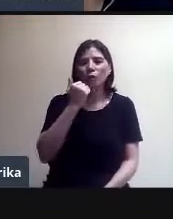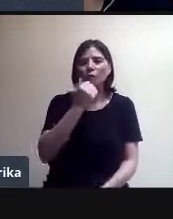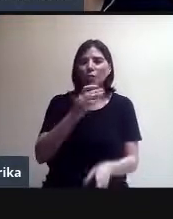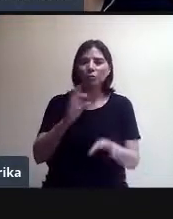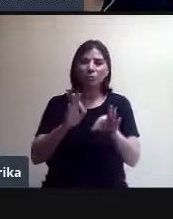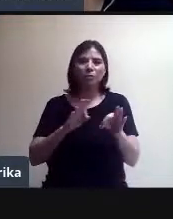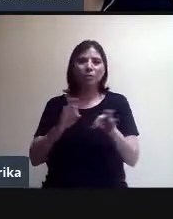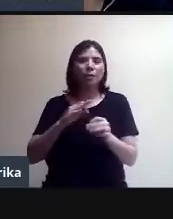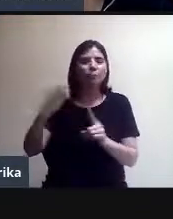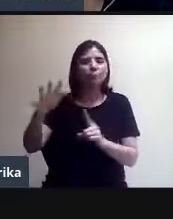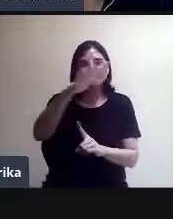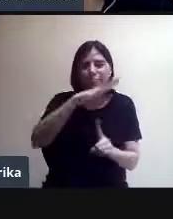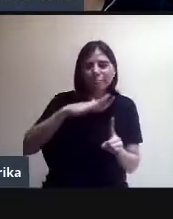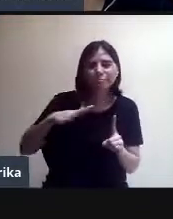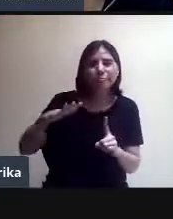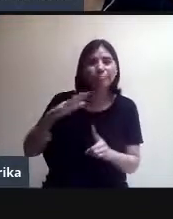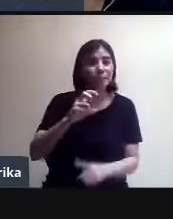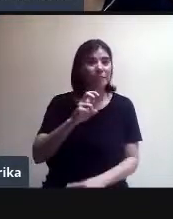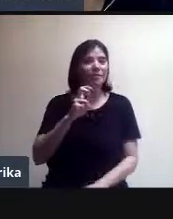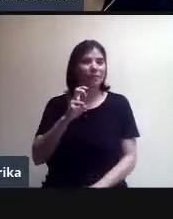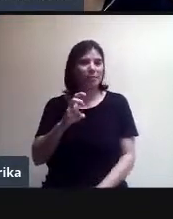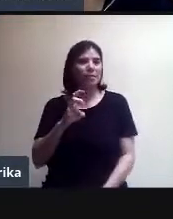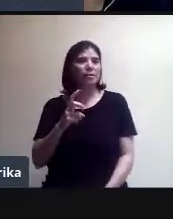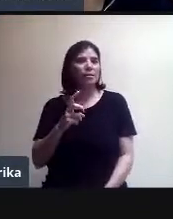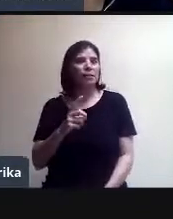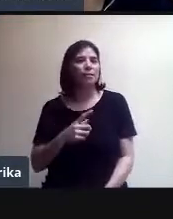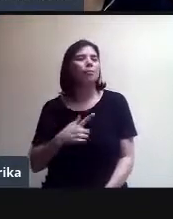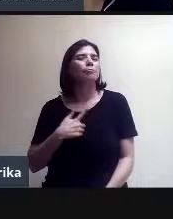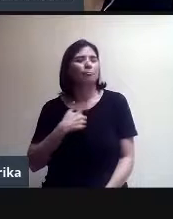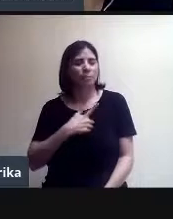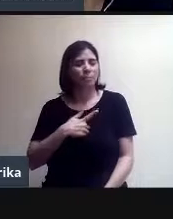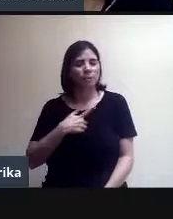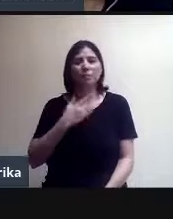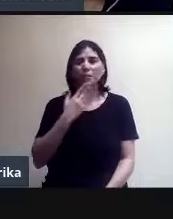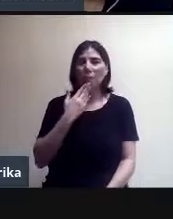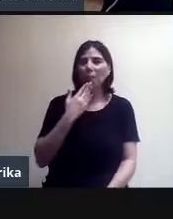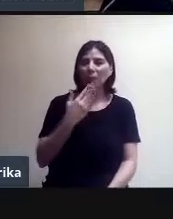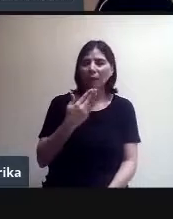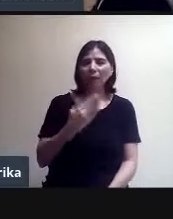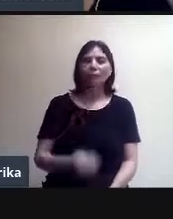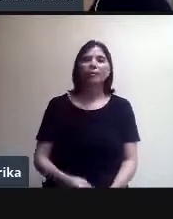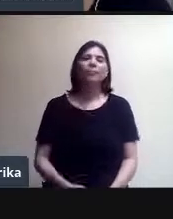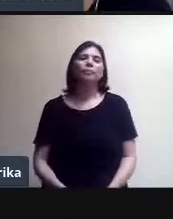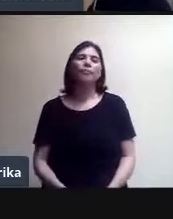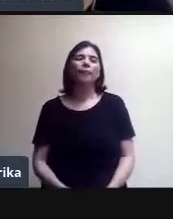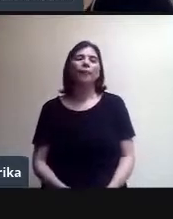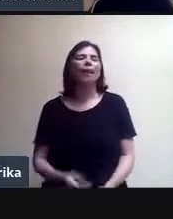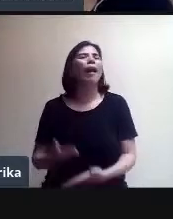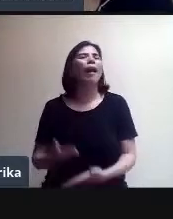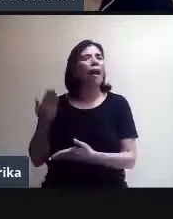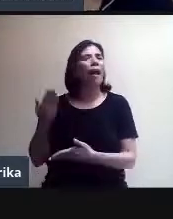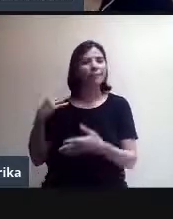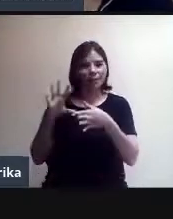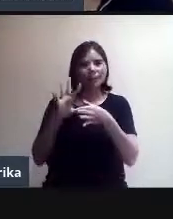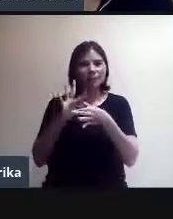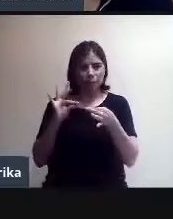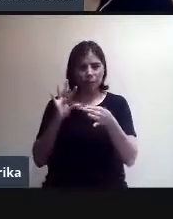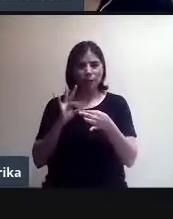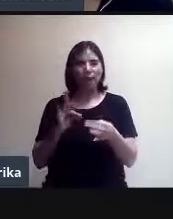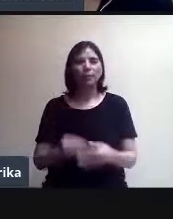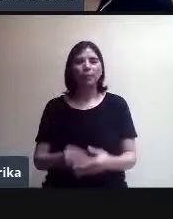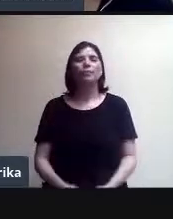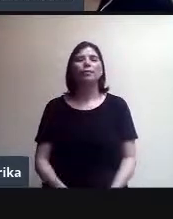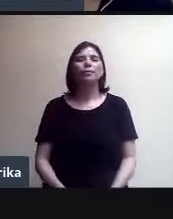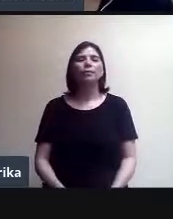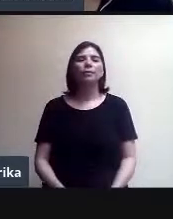contexto, y eso es muy lindo. Qué padre. Bien, entonces, bueno, como les comentaba... Espérame tantito, porque